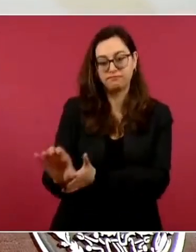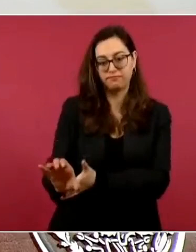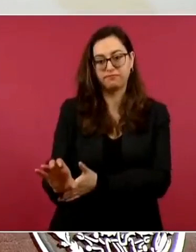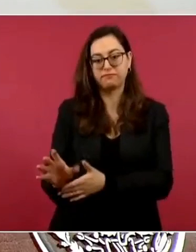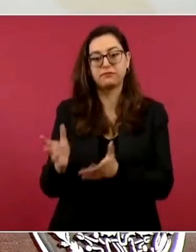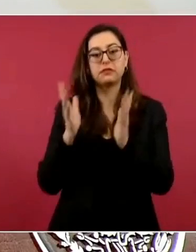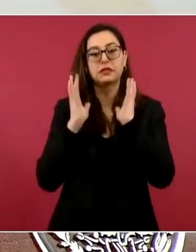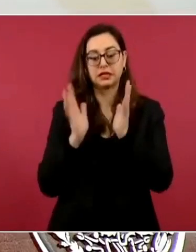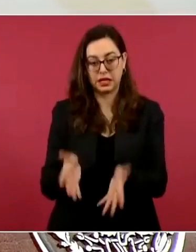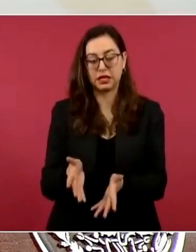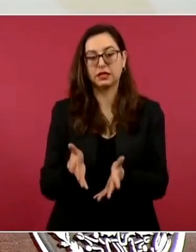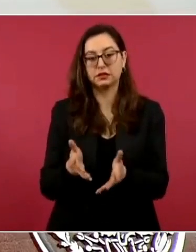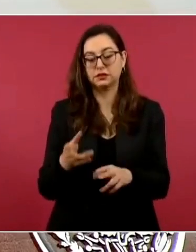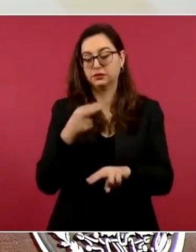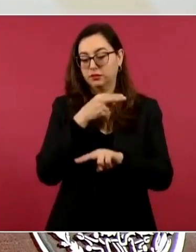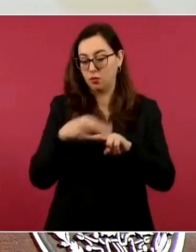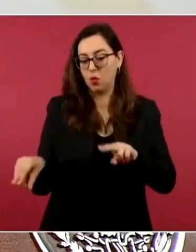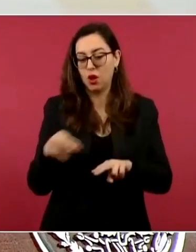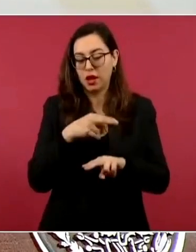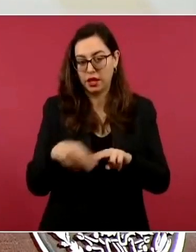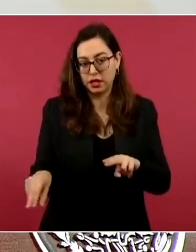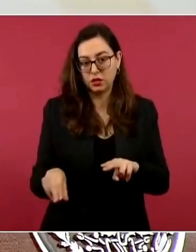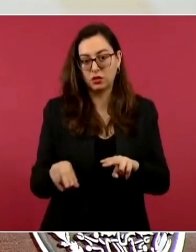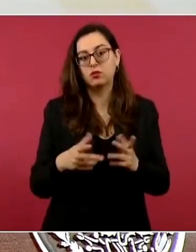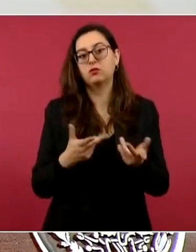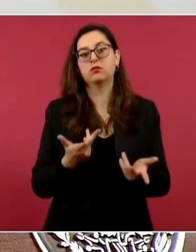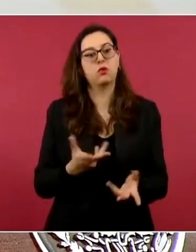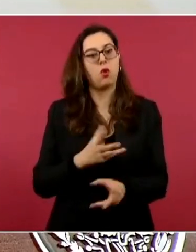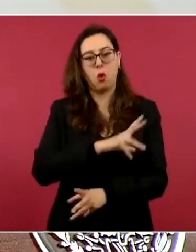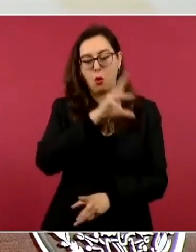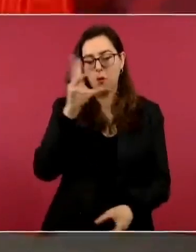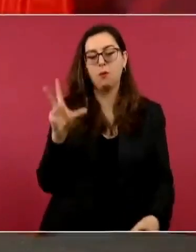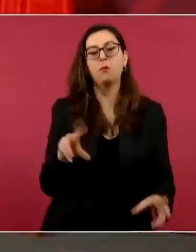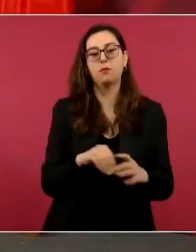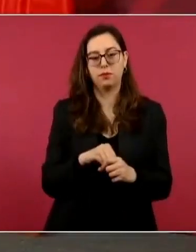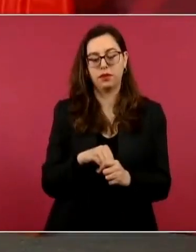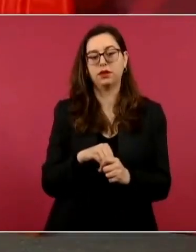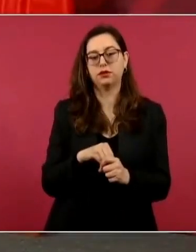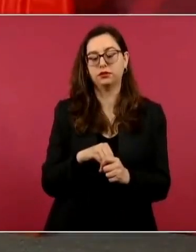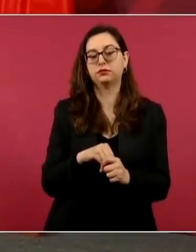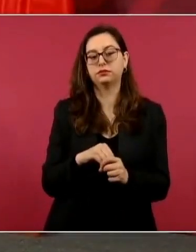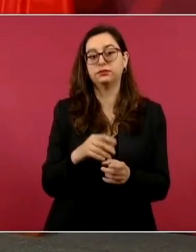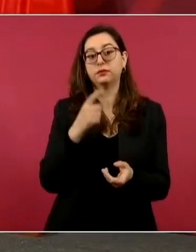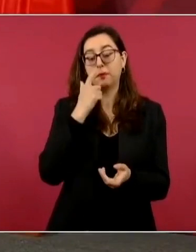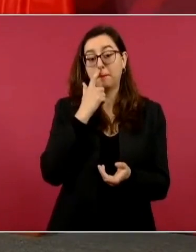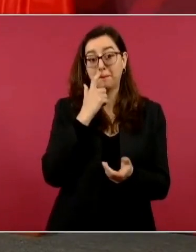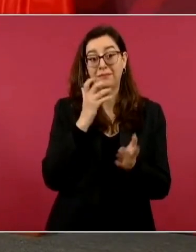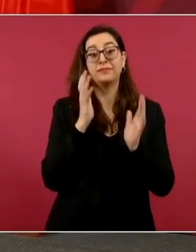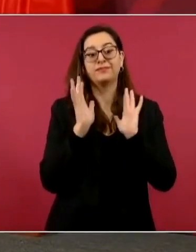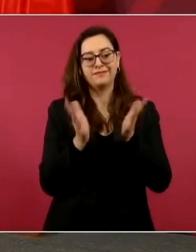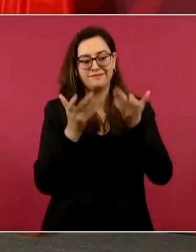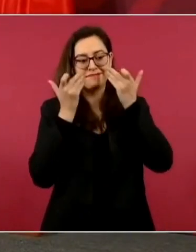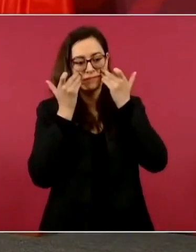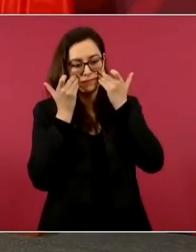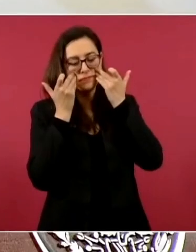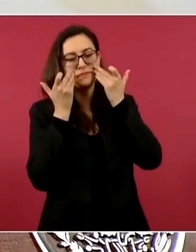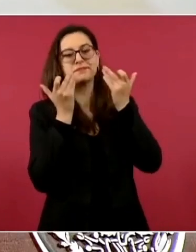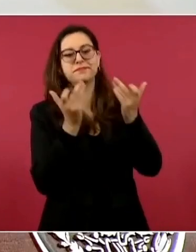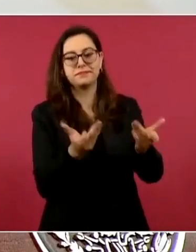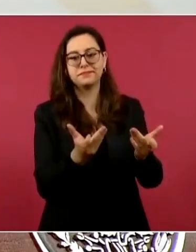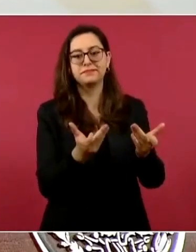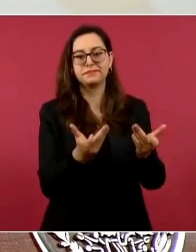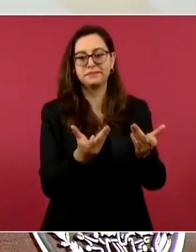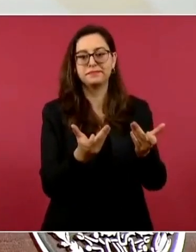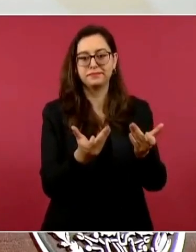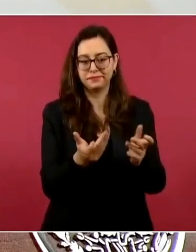tanto del pago del concierto como el pago de servicio que le hicieron a Ticketmaster. Ya pudimos constatar que están